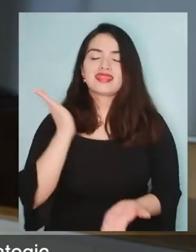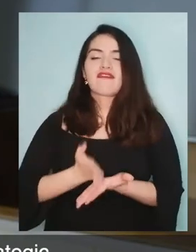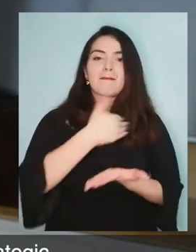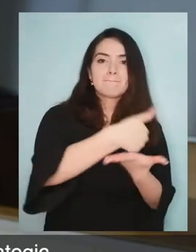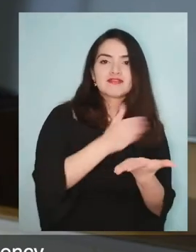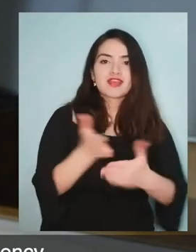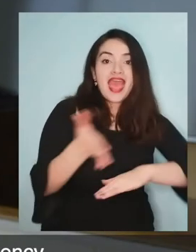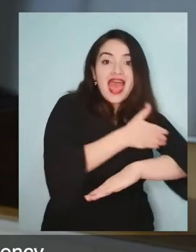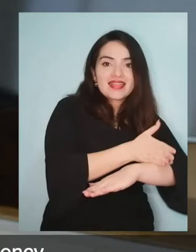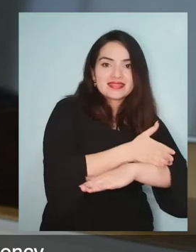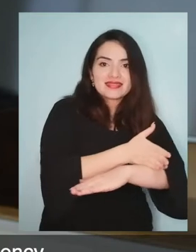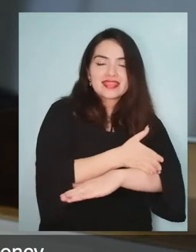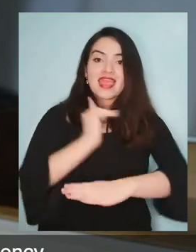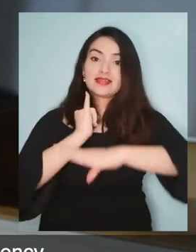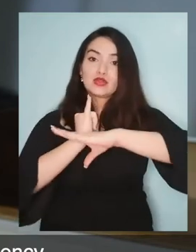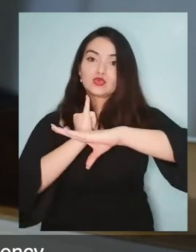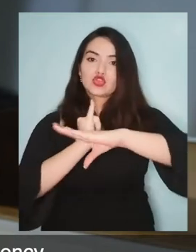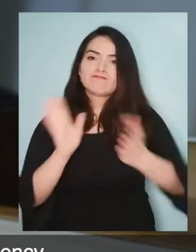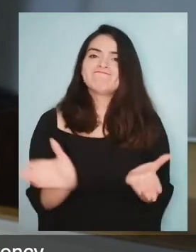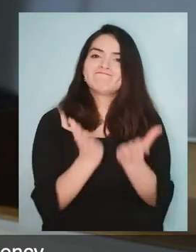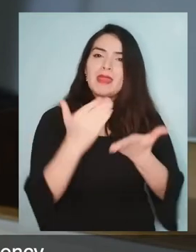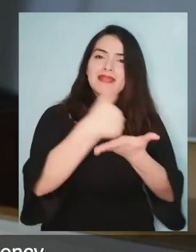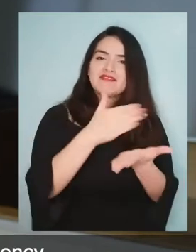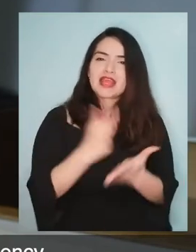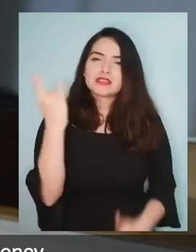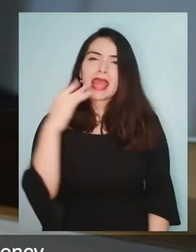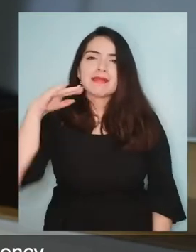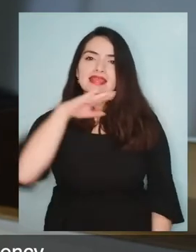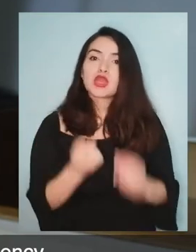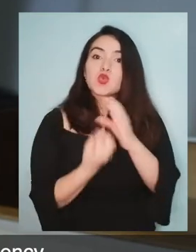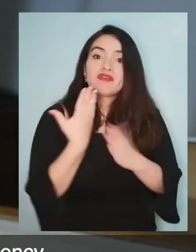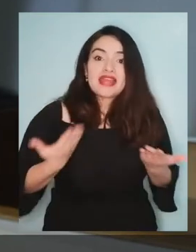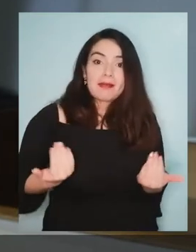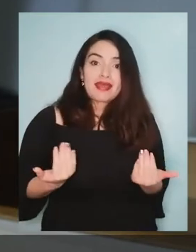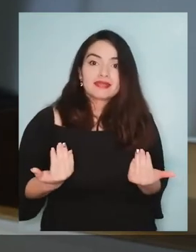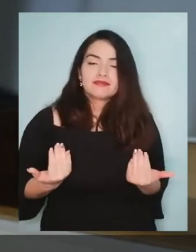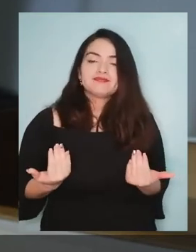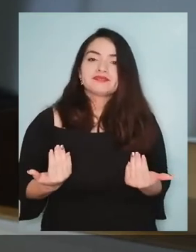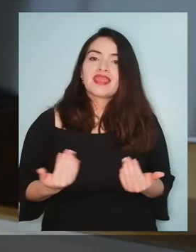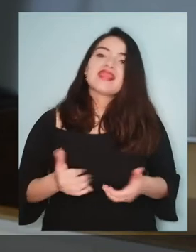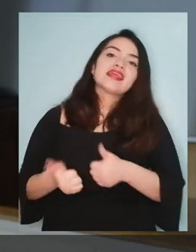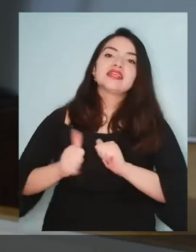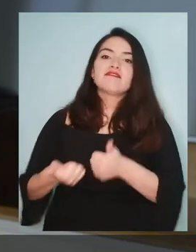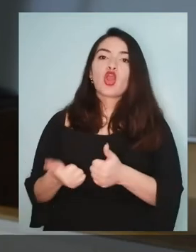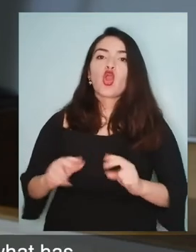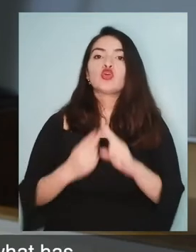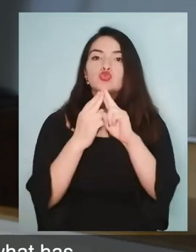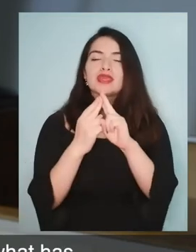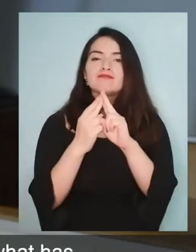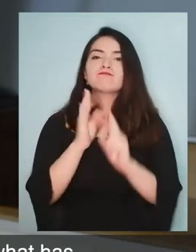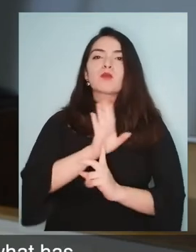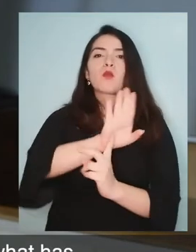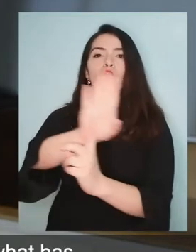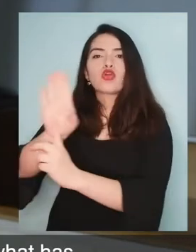se requiere de previsión estratégica. Robustecer la institucionalidad en la región con planificación de emergencia frente a las nuevas demandas. El desafío es